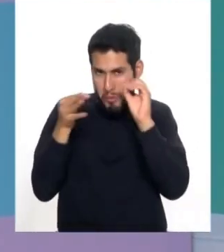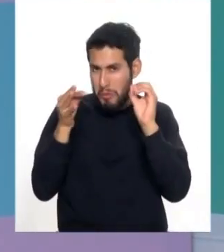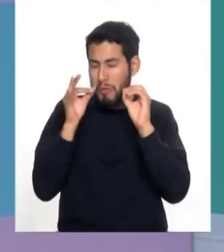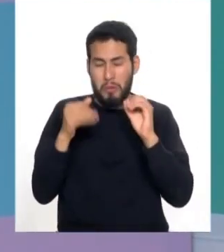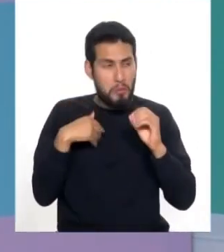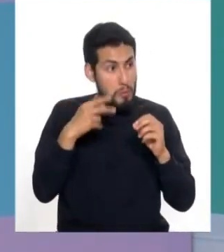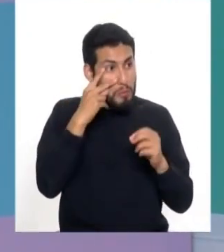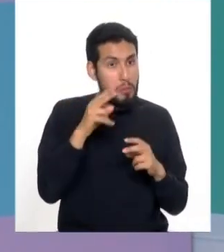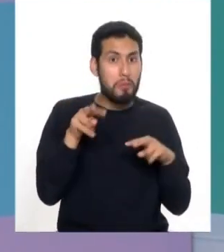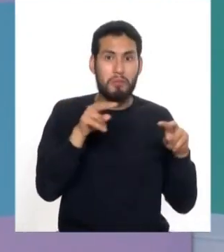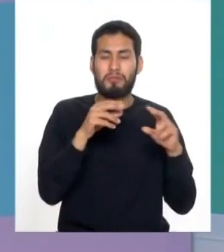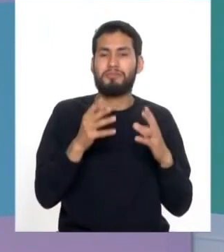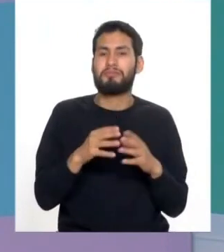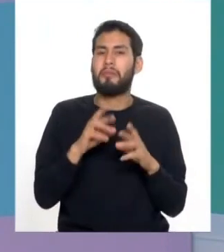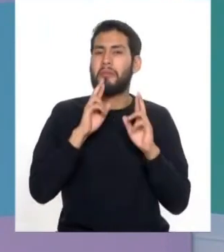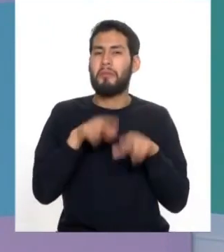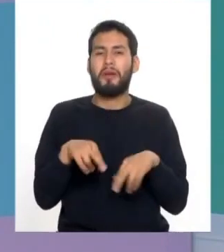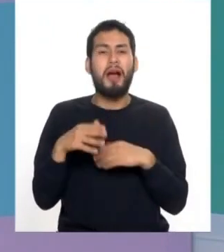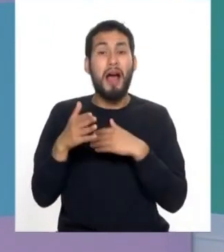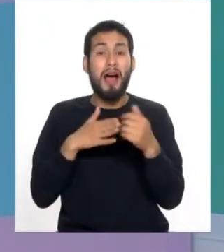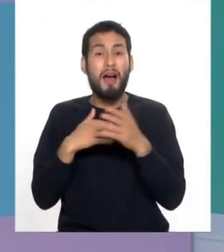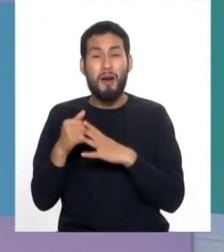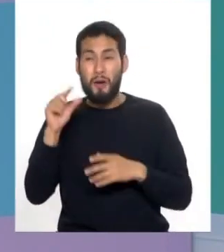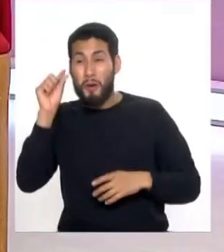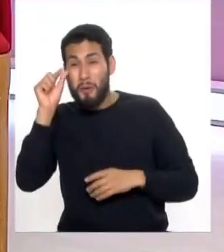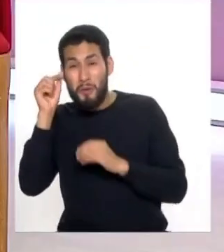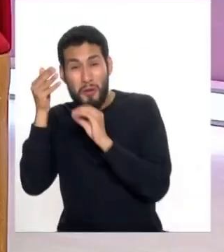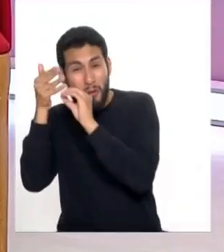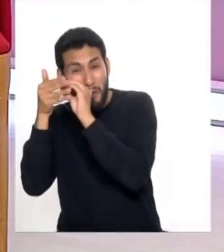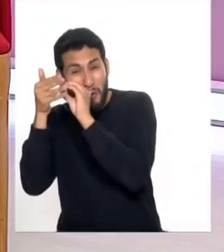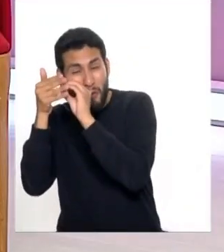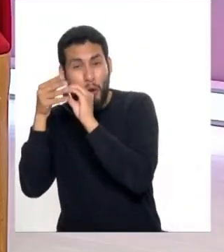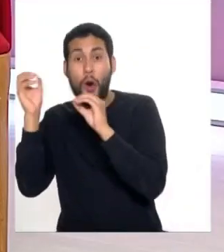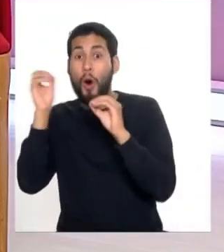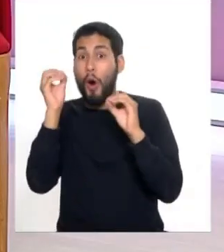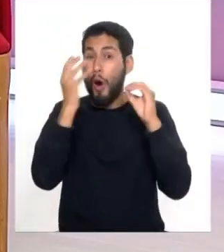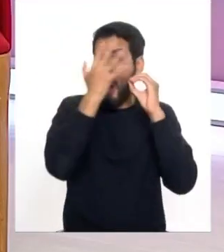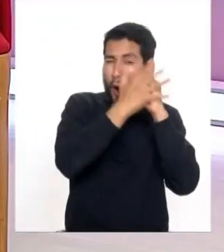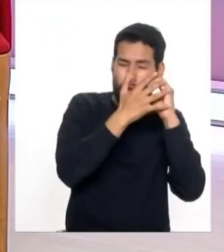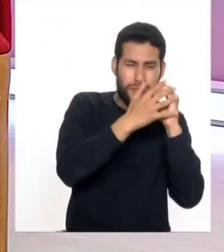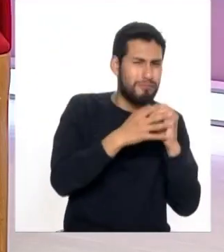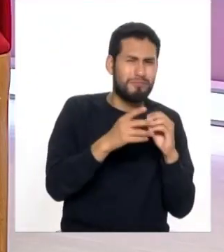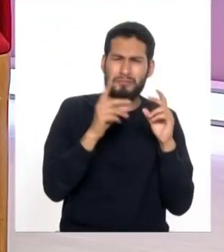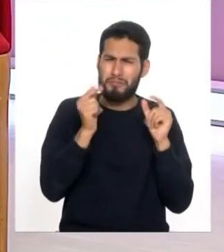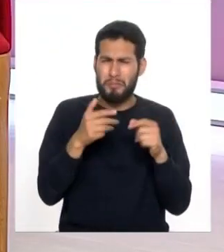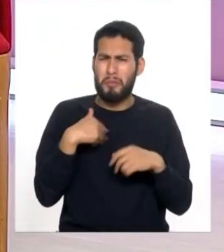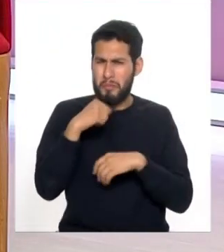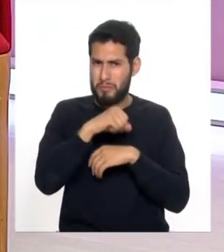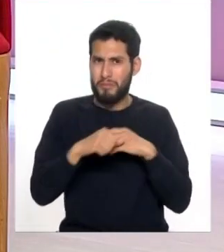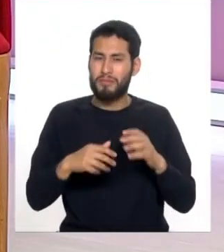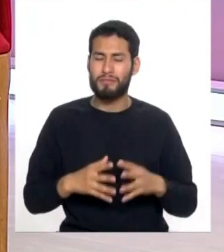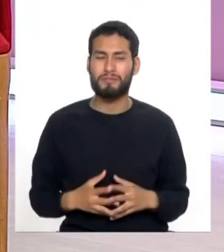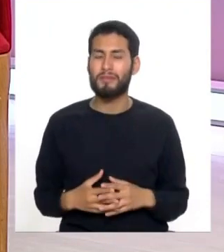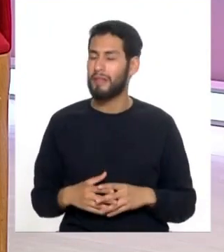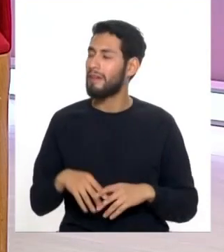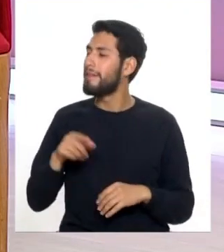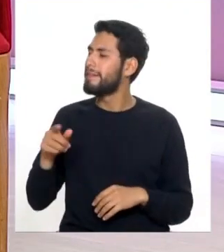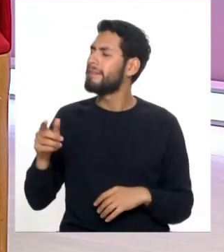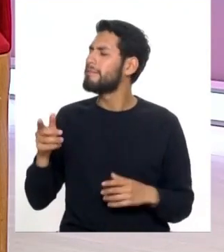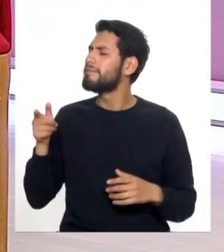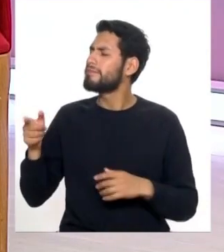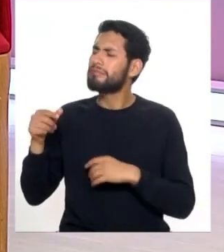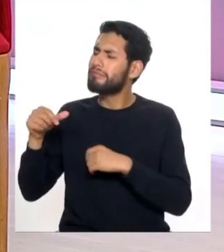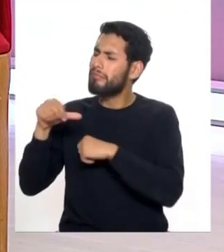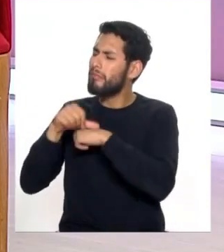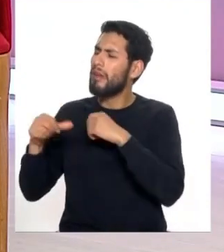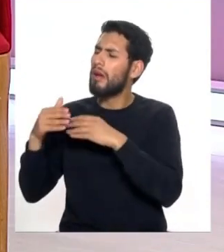operaciones y los resultados son excelentes ¿cuáles van a ser los cuidados posoperatorios al momento de realizar porque